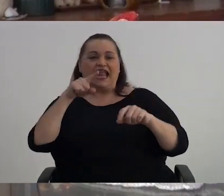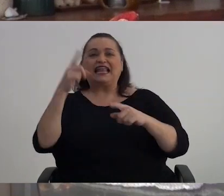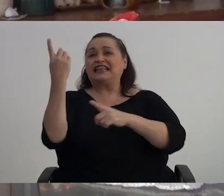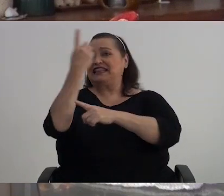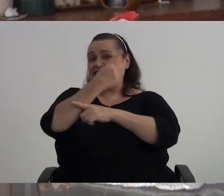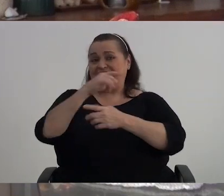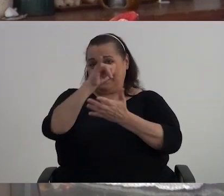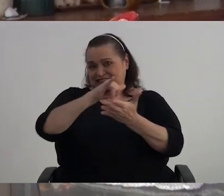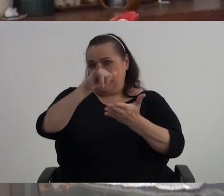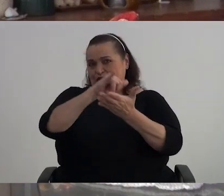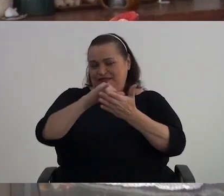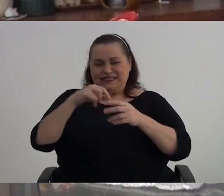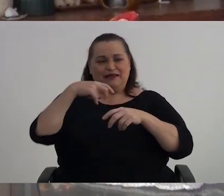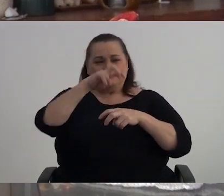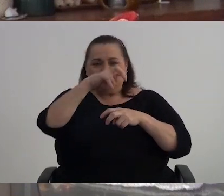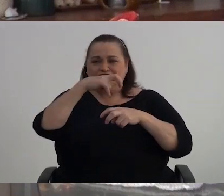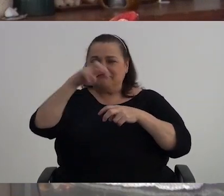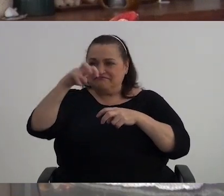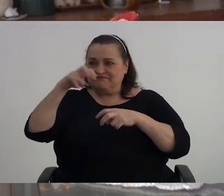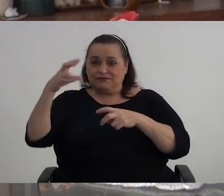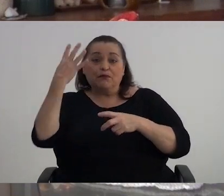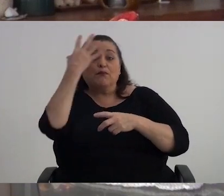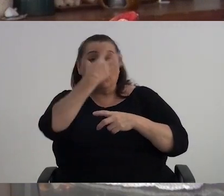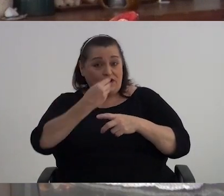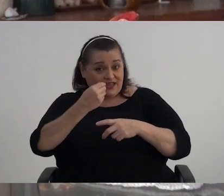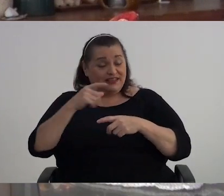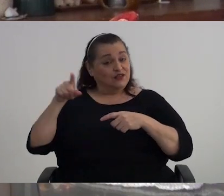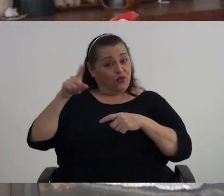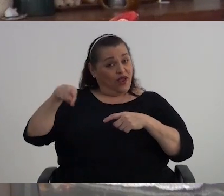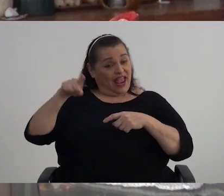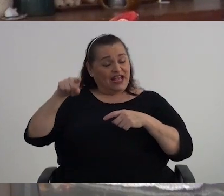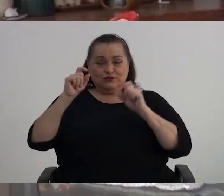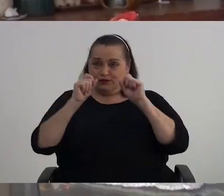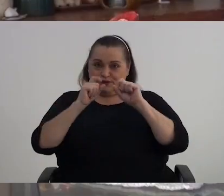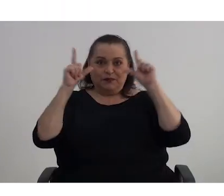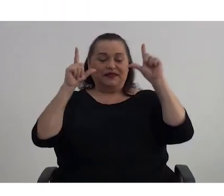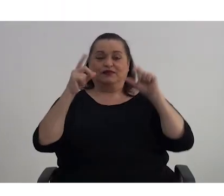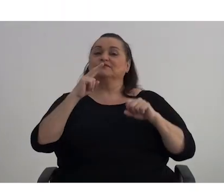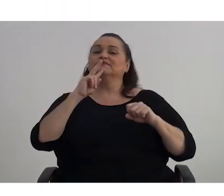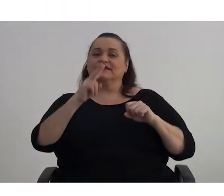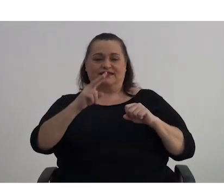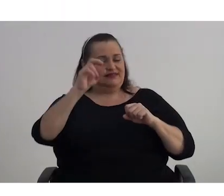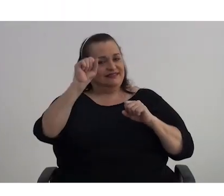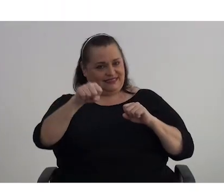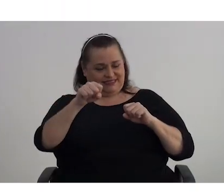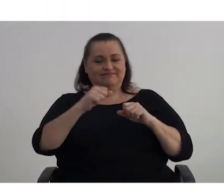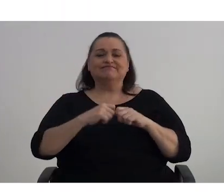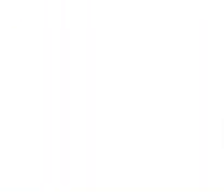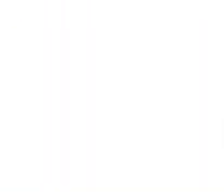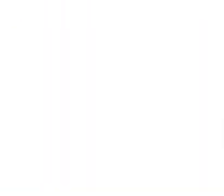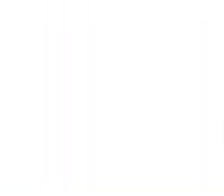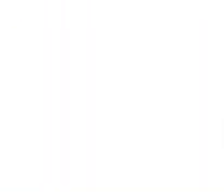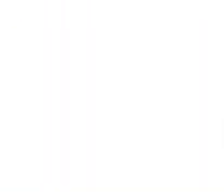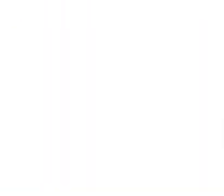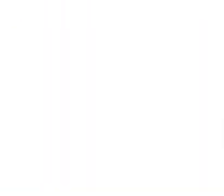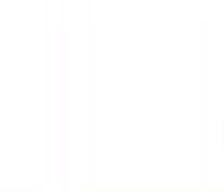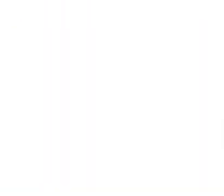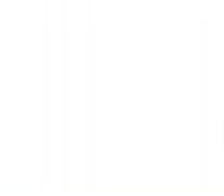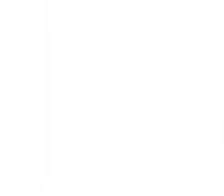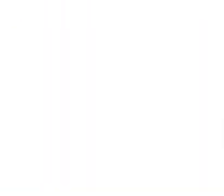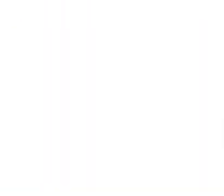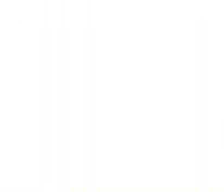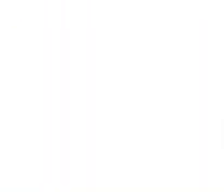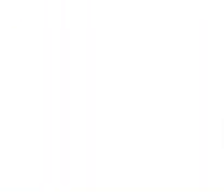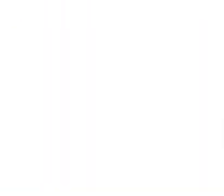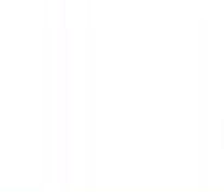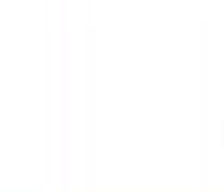Pasamos el día Pero fue muy bonito Porque ellos Estaban muy sorprendidos Un consejo Para las personas Jubiladas O